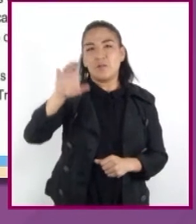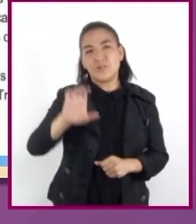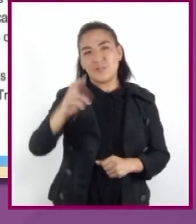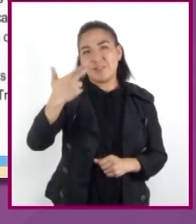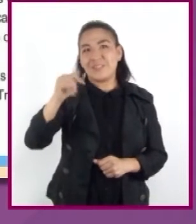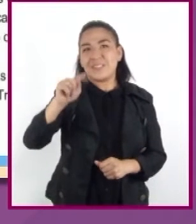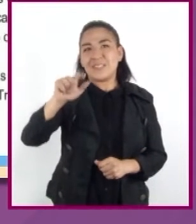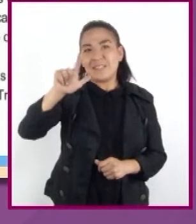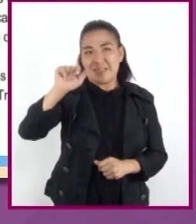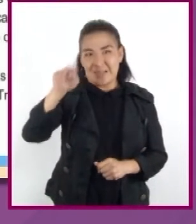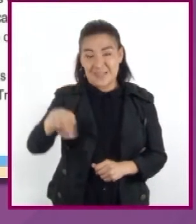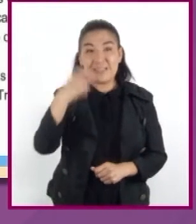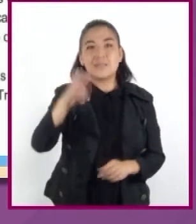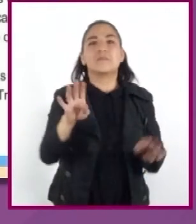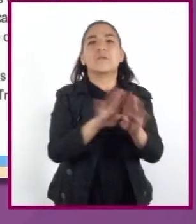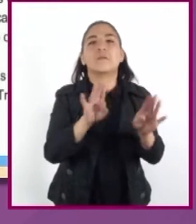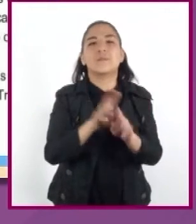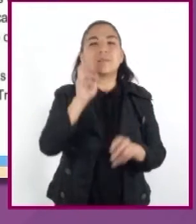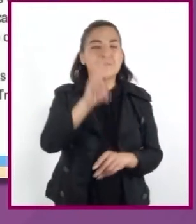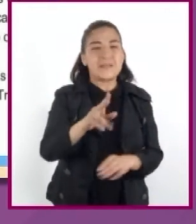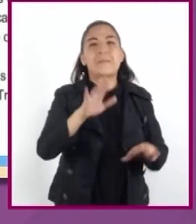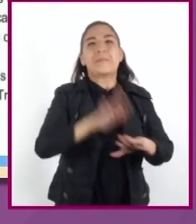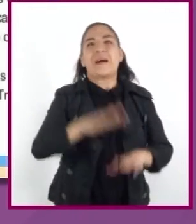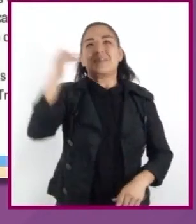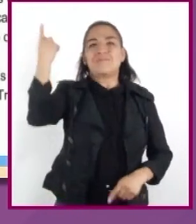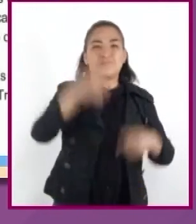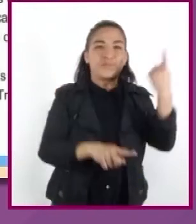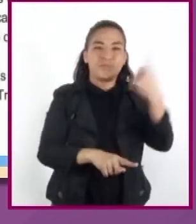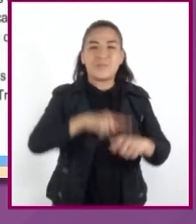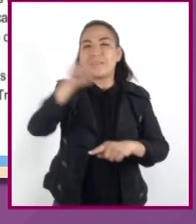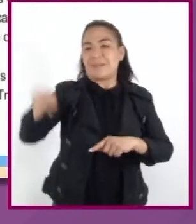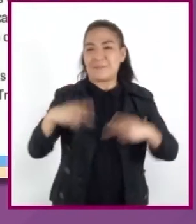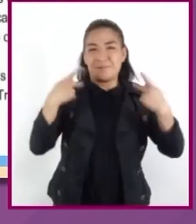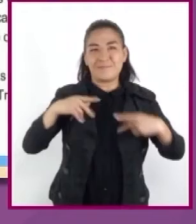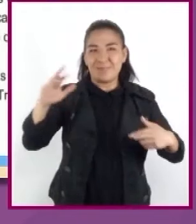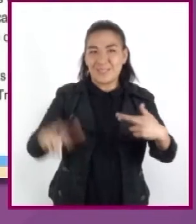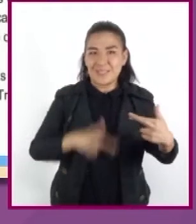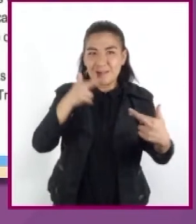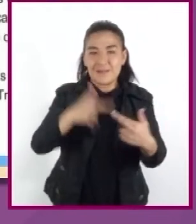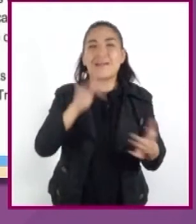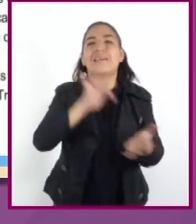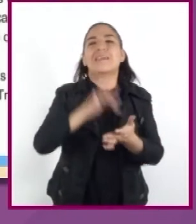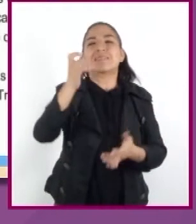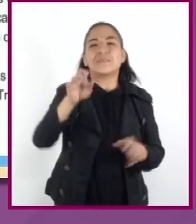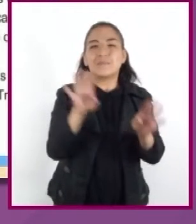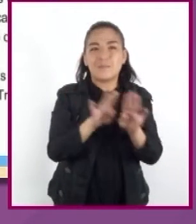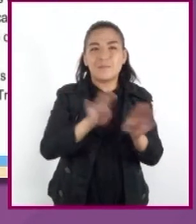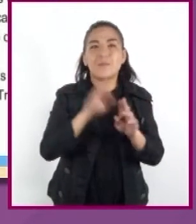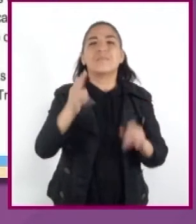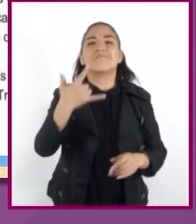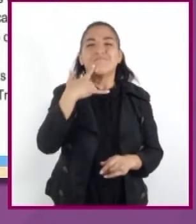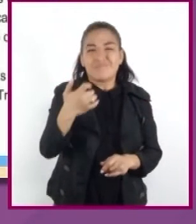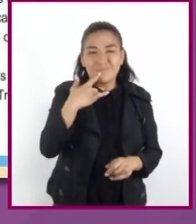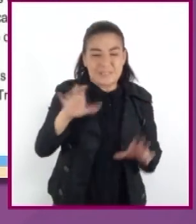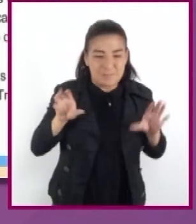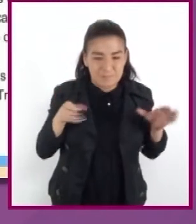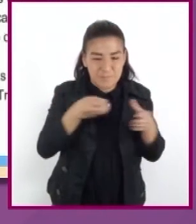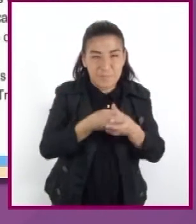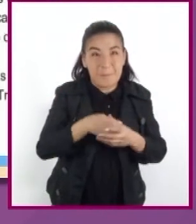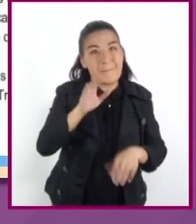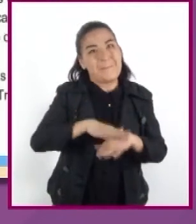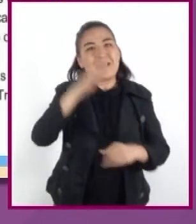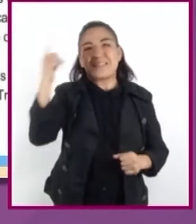Mexica, que llegó a ejercer un gran dominio sobre el resto de las regiones gracias a que forjó una unidad política compleja